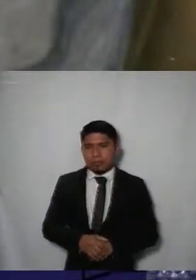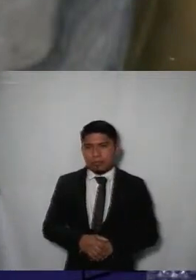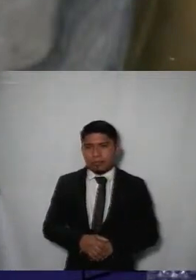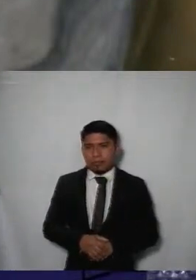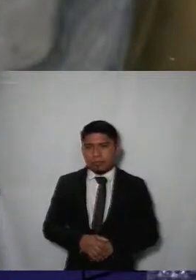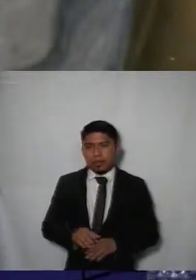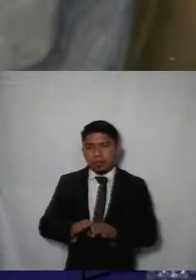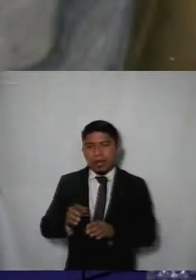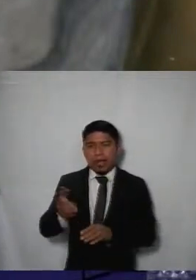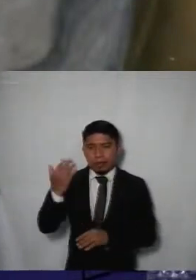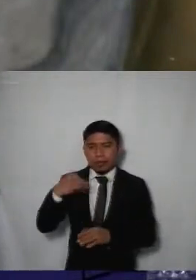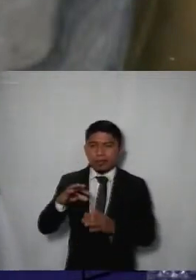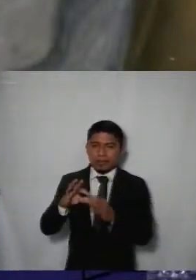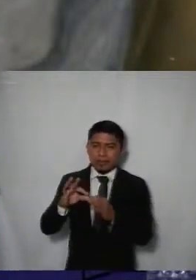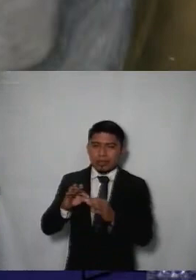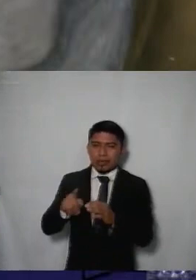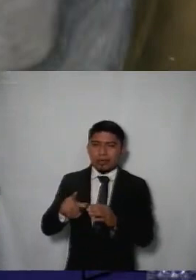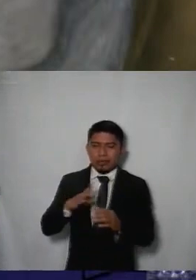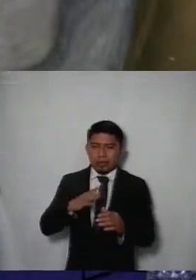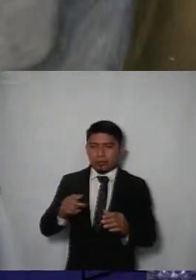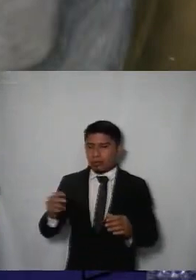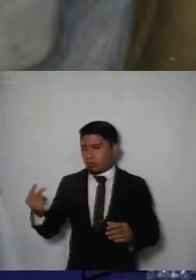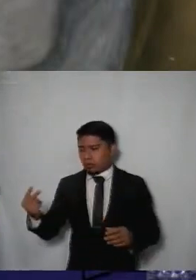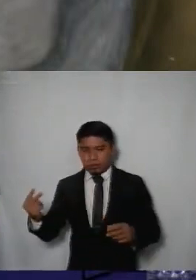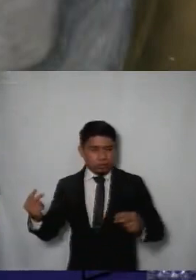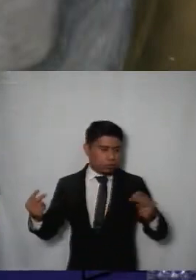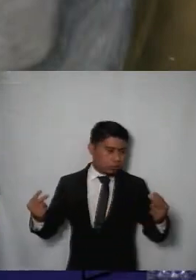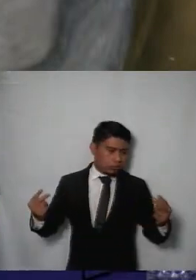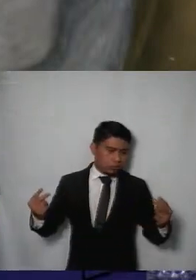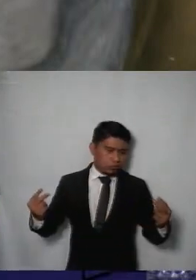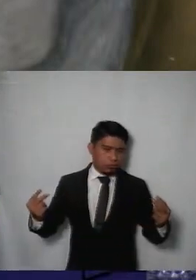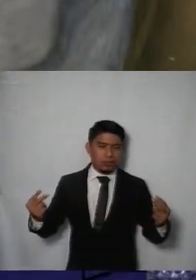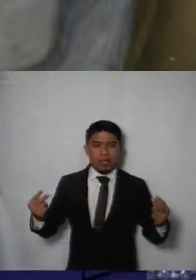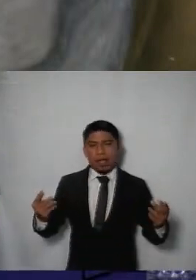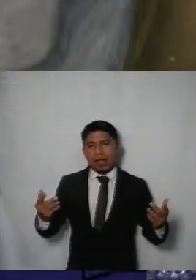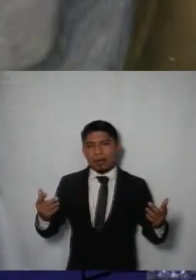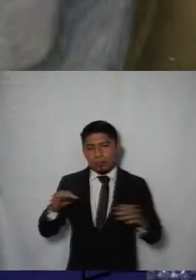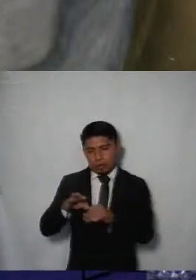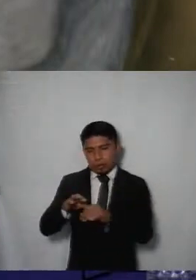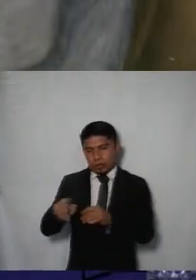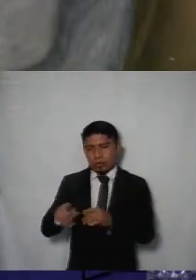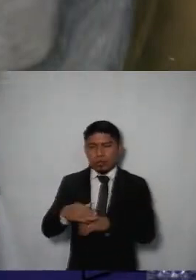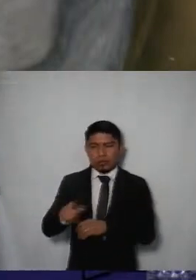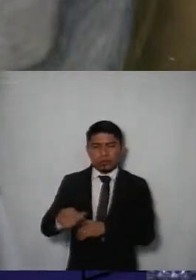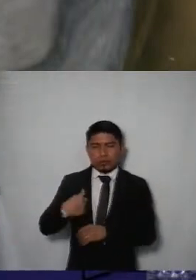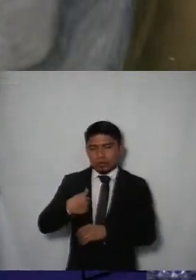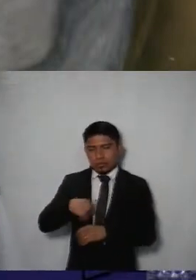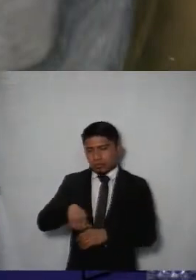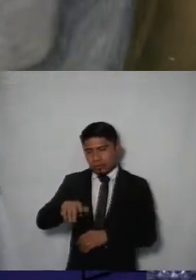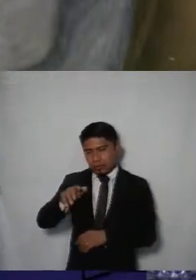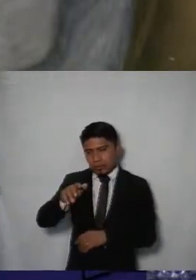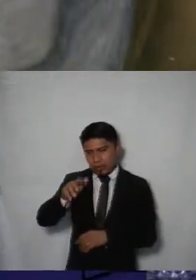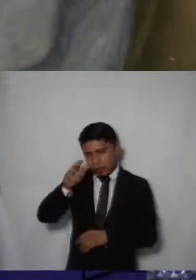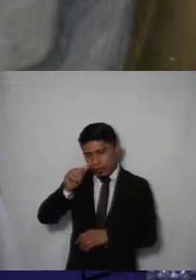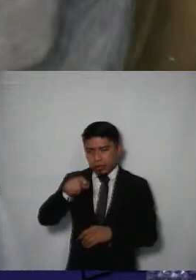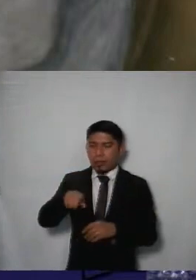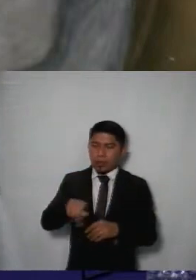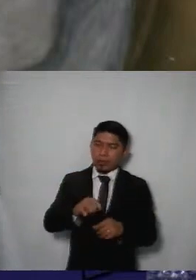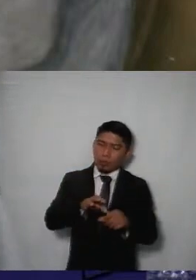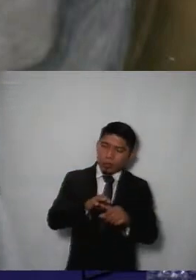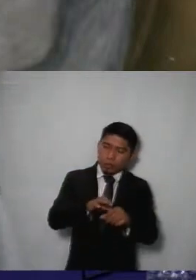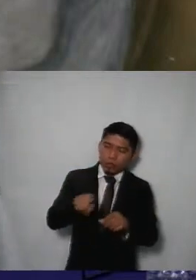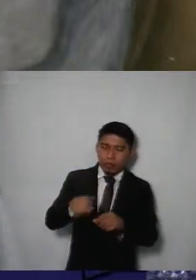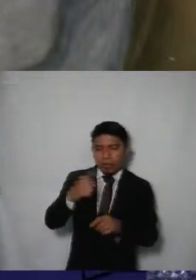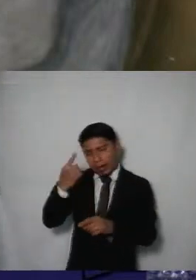pero como ya se ha dicho hay un empate y al haber un empate me inclinaría más por el sobreseguimiento por quedar sin materia y